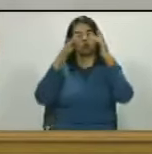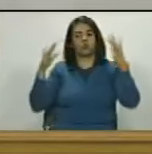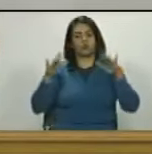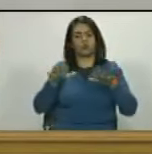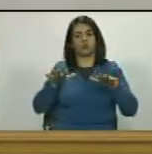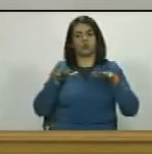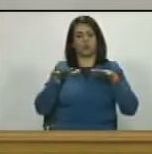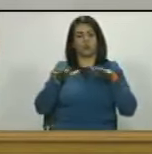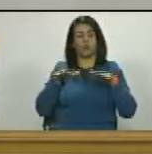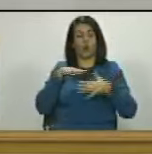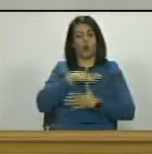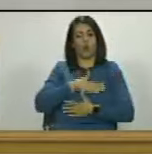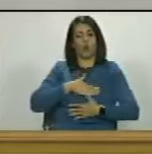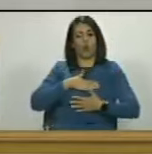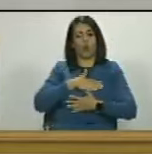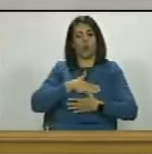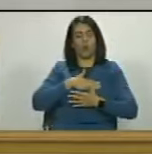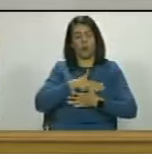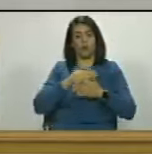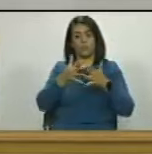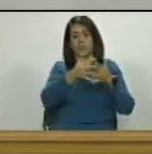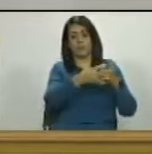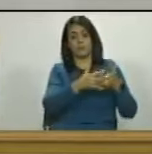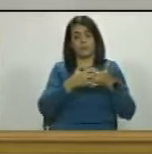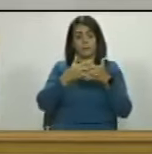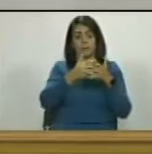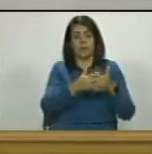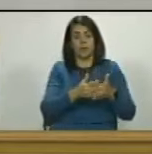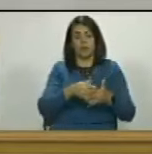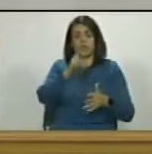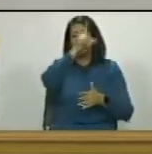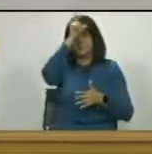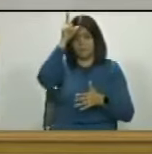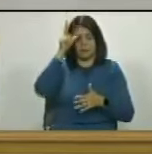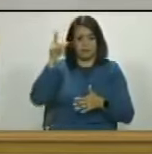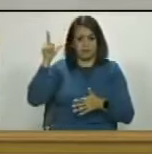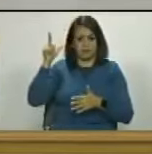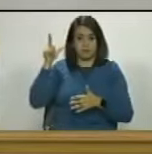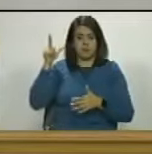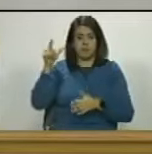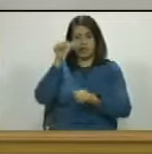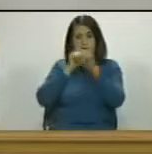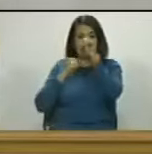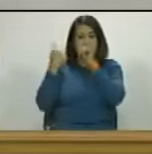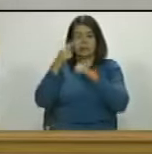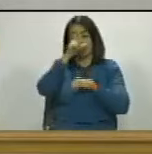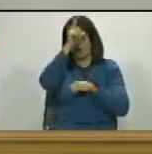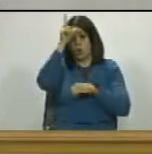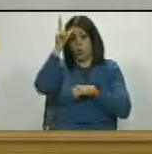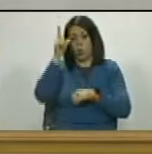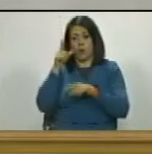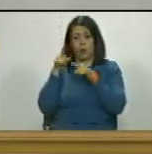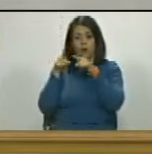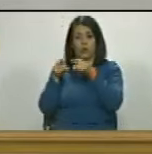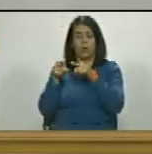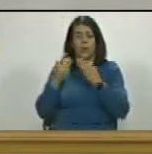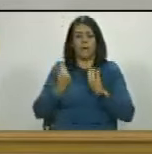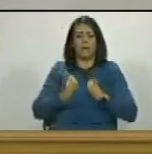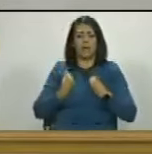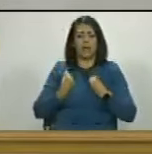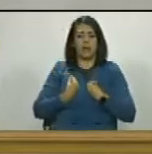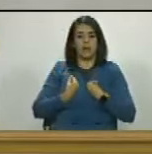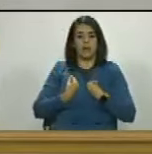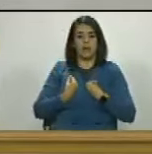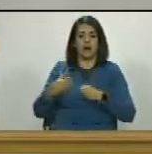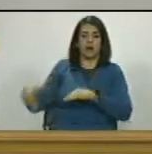en Miami Florida para que el vago de Leopoldo López para que el borracho de Leopoldo López viva en la